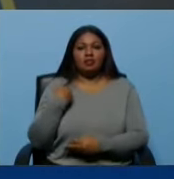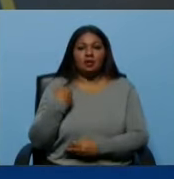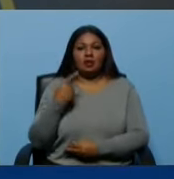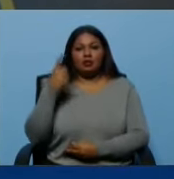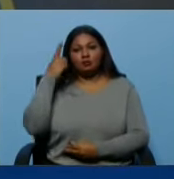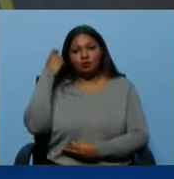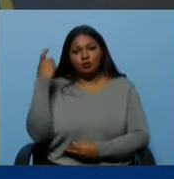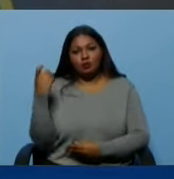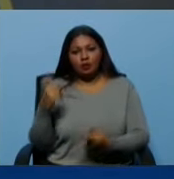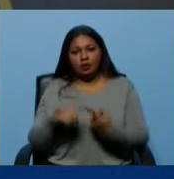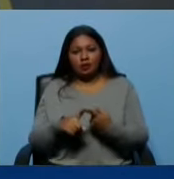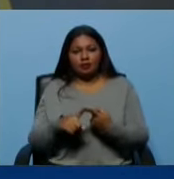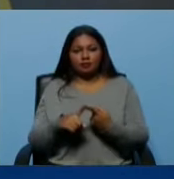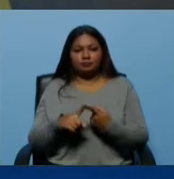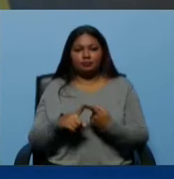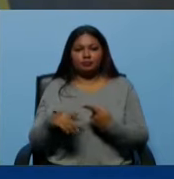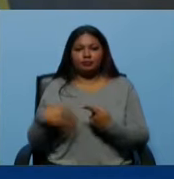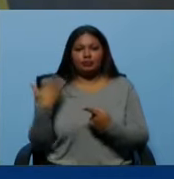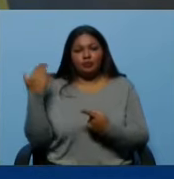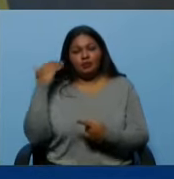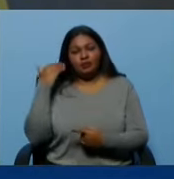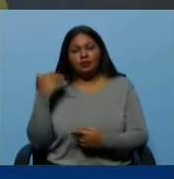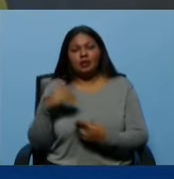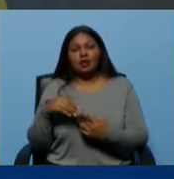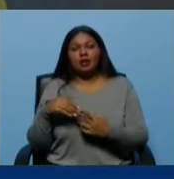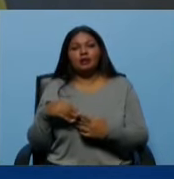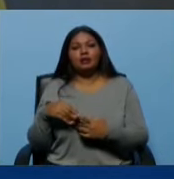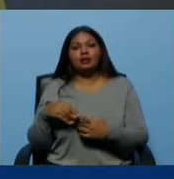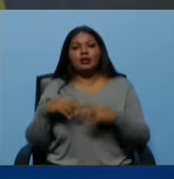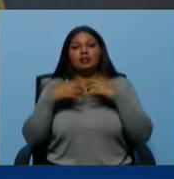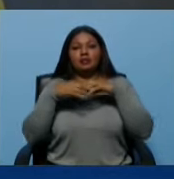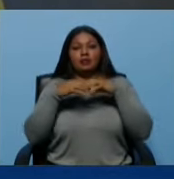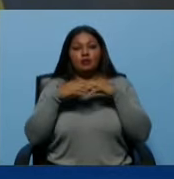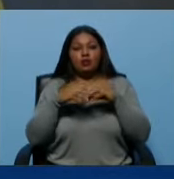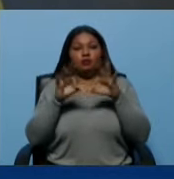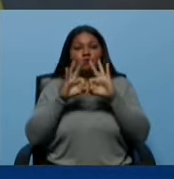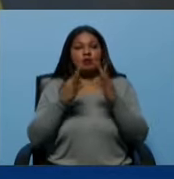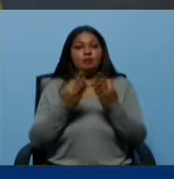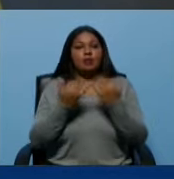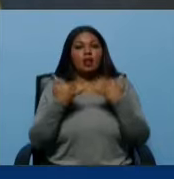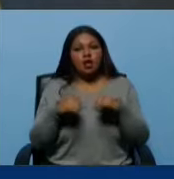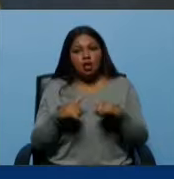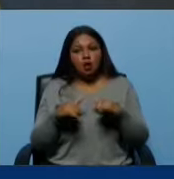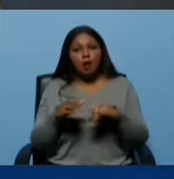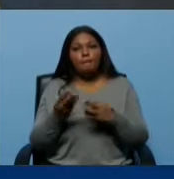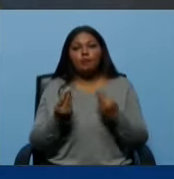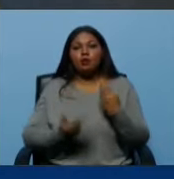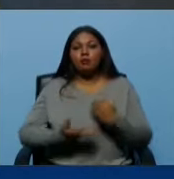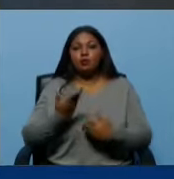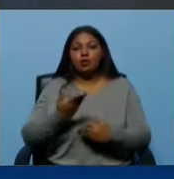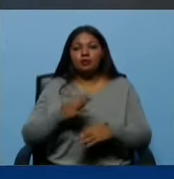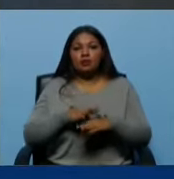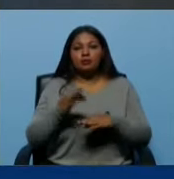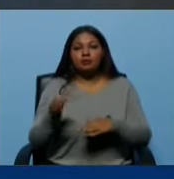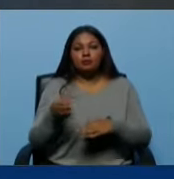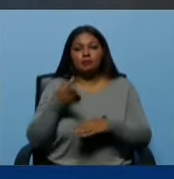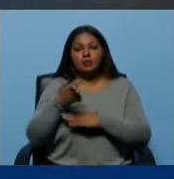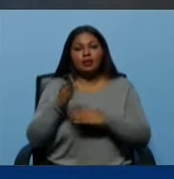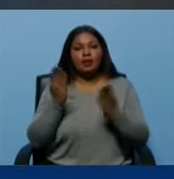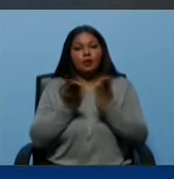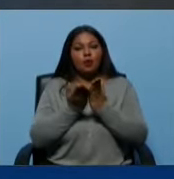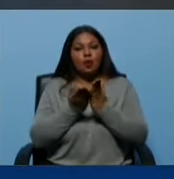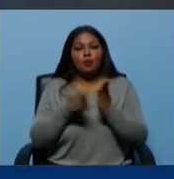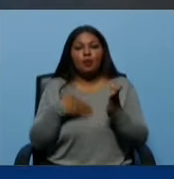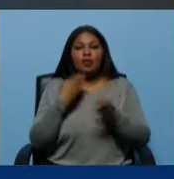psicología, que pueden hacerle daño al cerebro de tu familia, al cerebro de tus hijos. Entonces, es muy importante que desde la escuela se construya esa